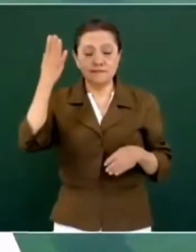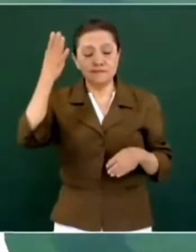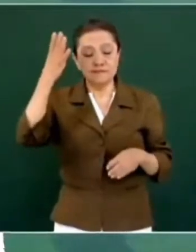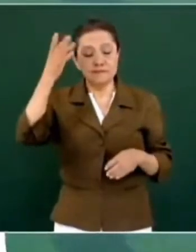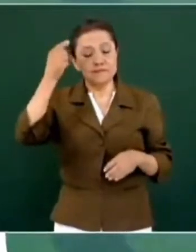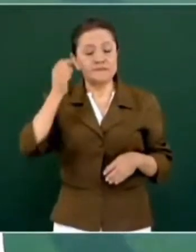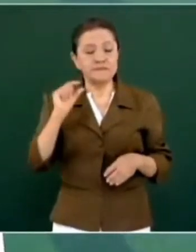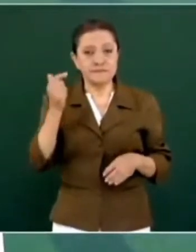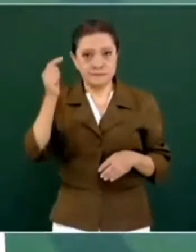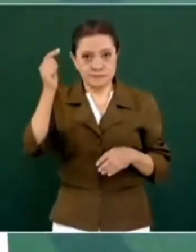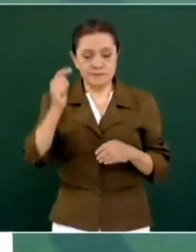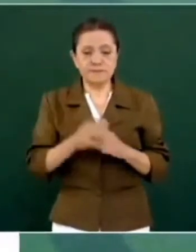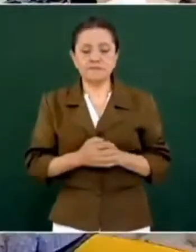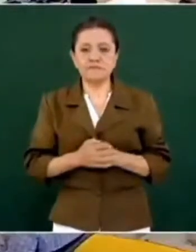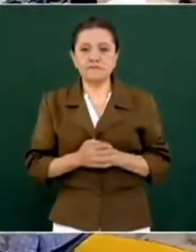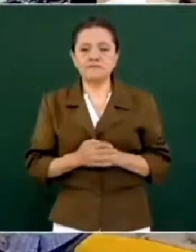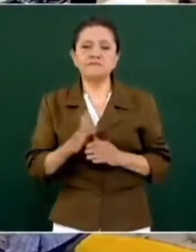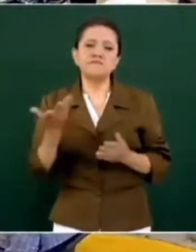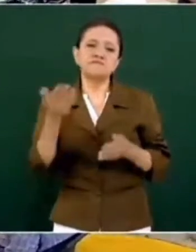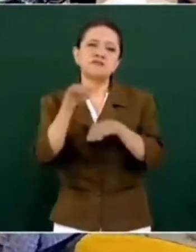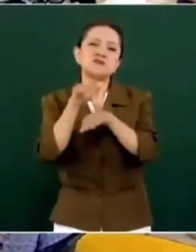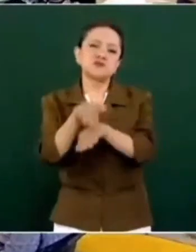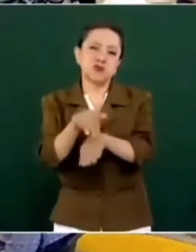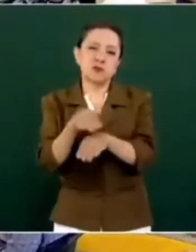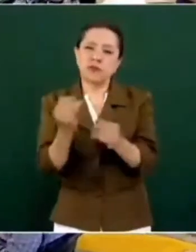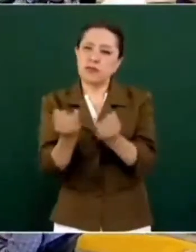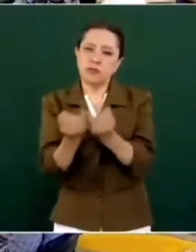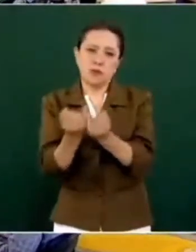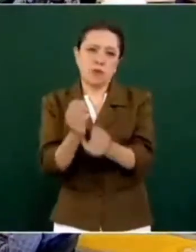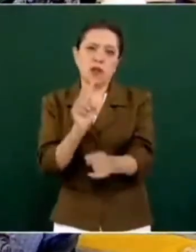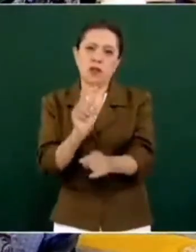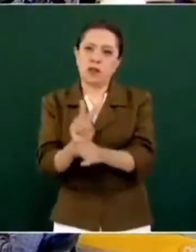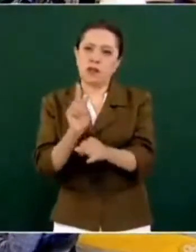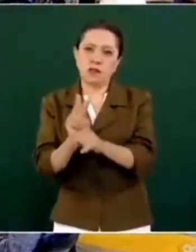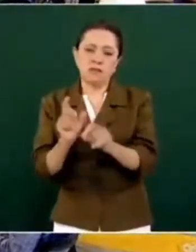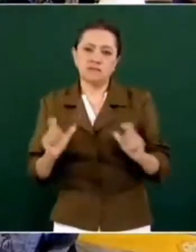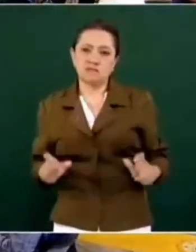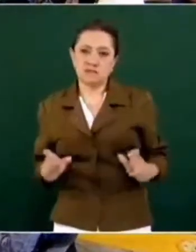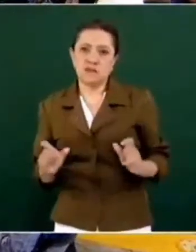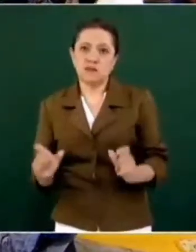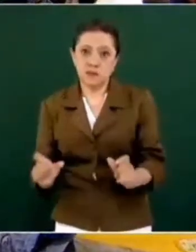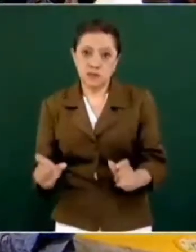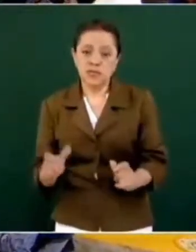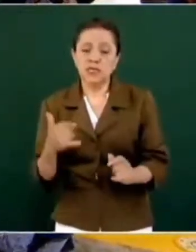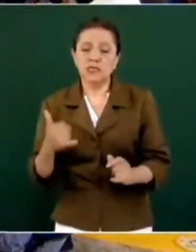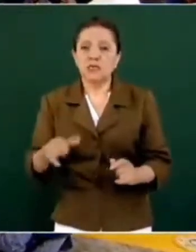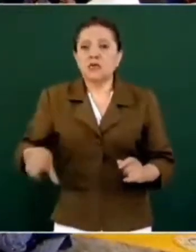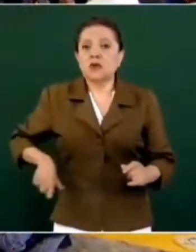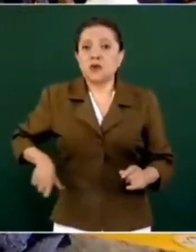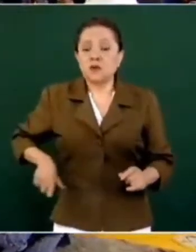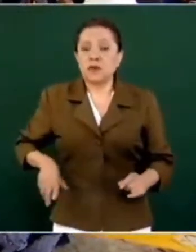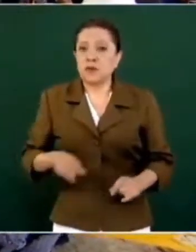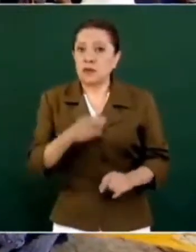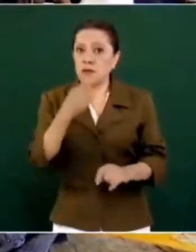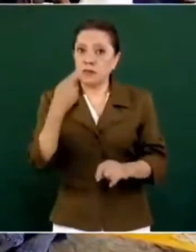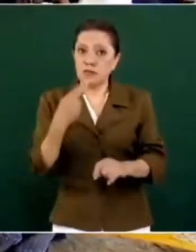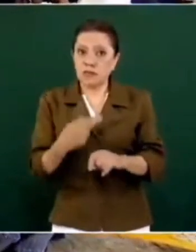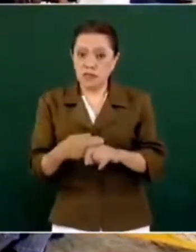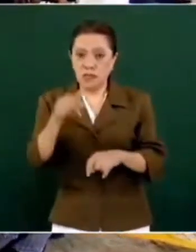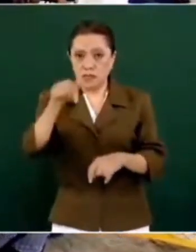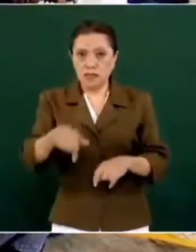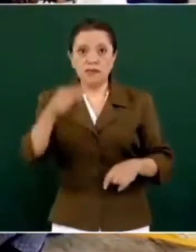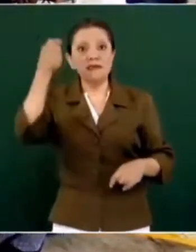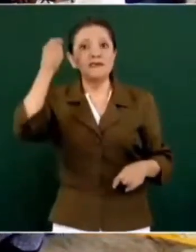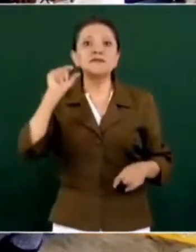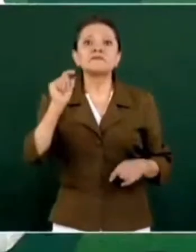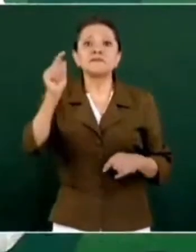lo que tiene que ver con seguridad y con la gobernabilidad en Guerrero. Y